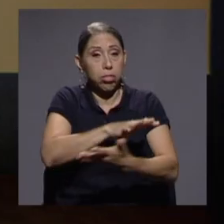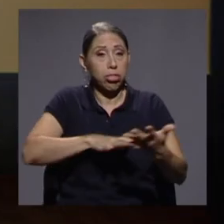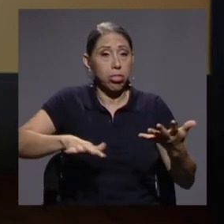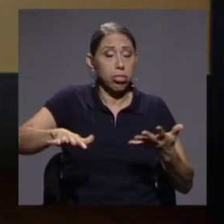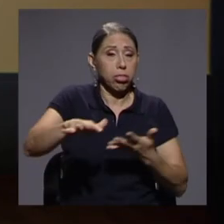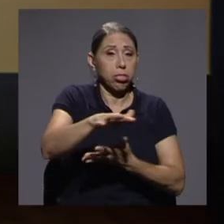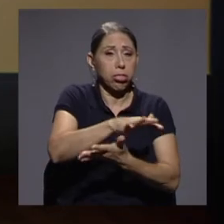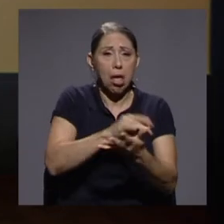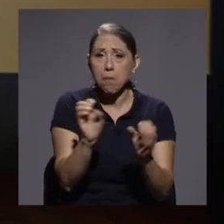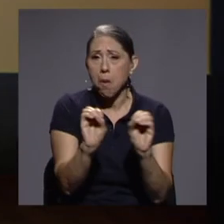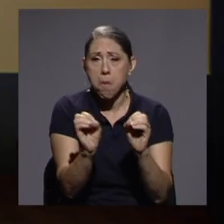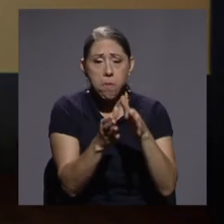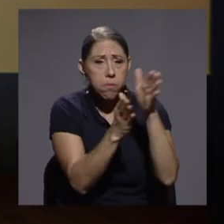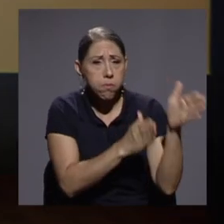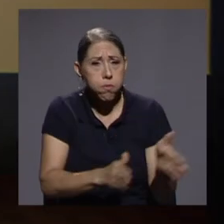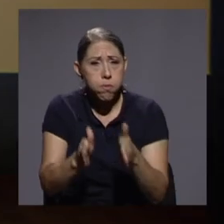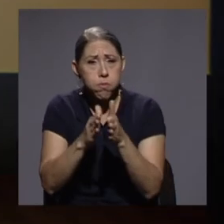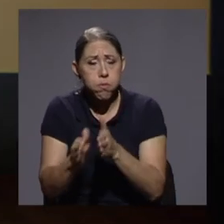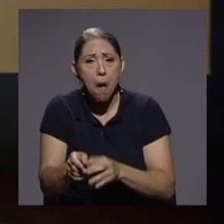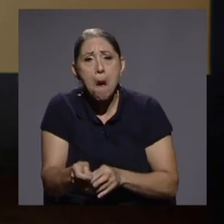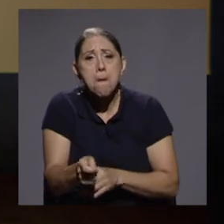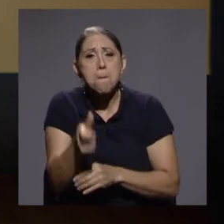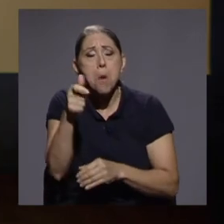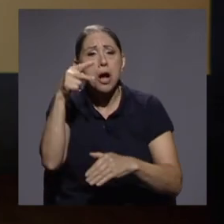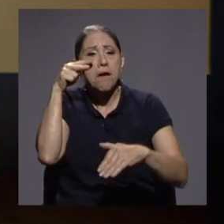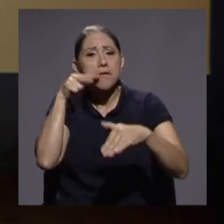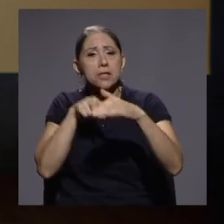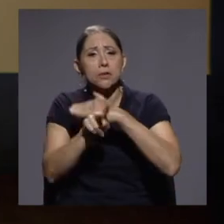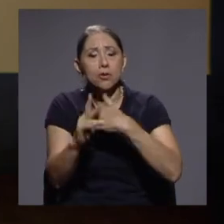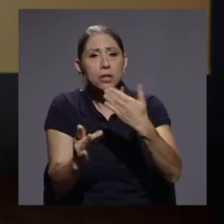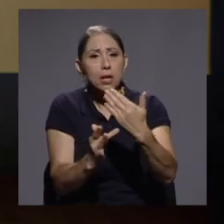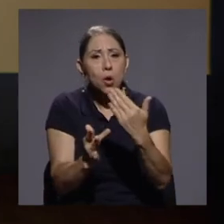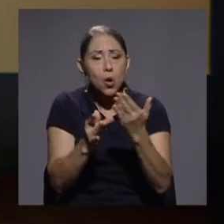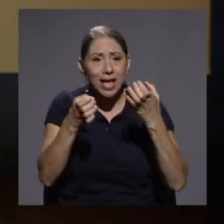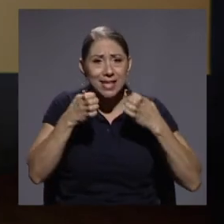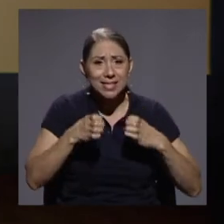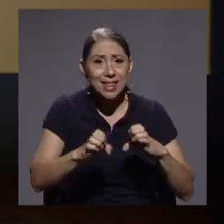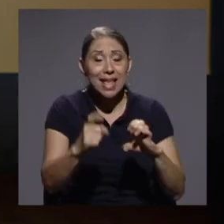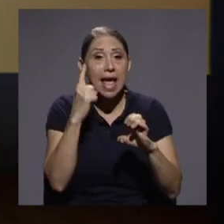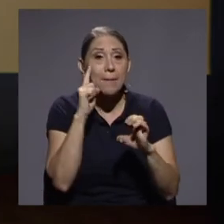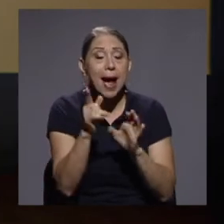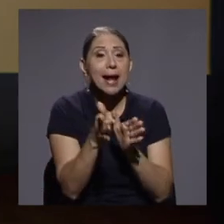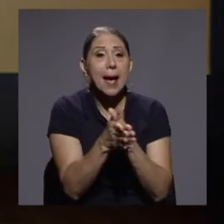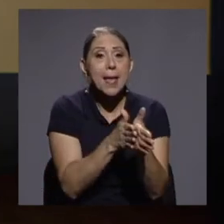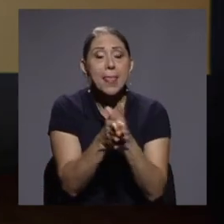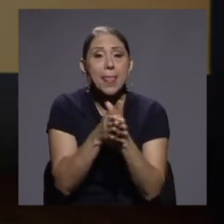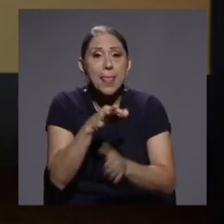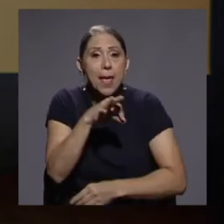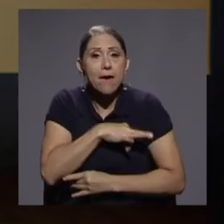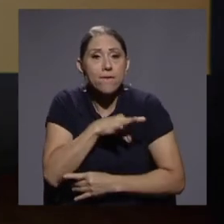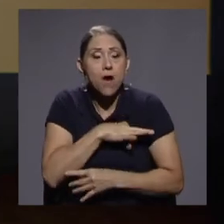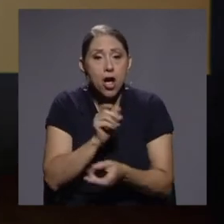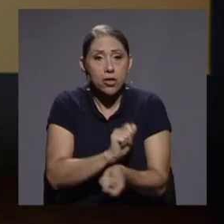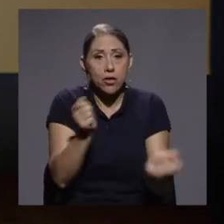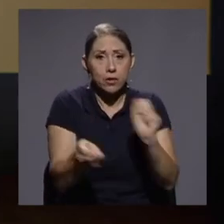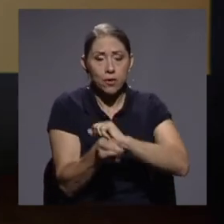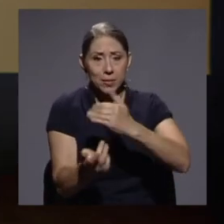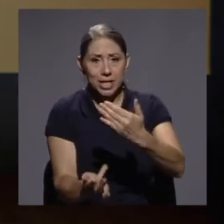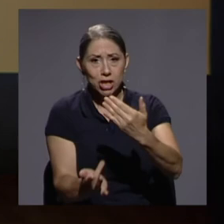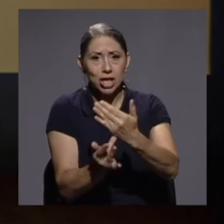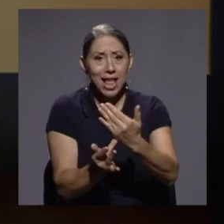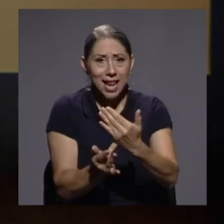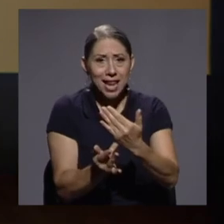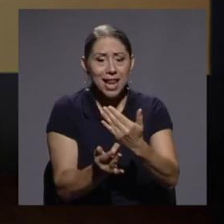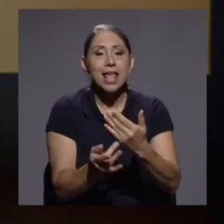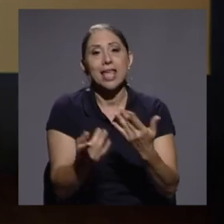desorganizado y con poca visión tecnológica y estratégica para sacar ventaja, tanto de la transformación digital como